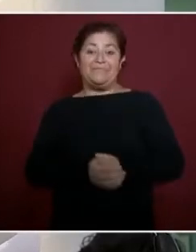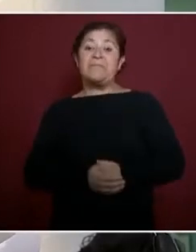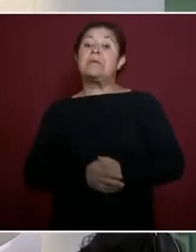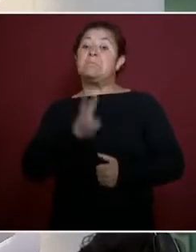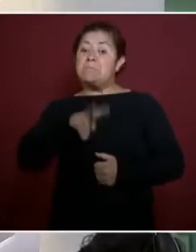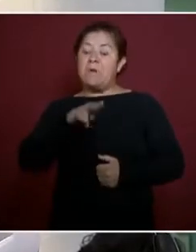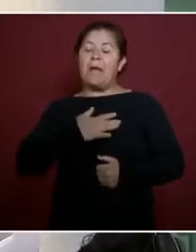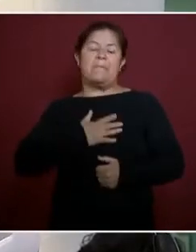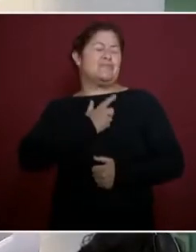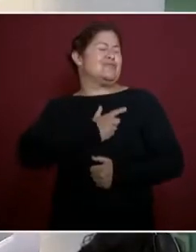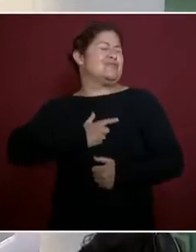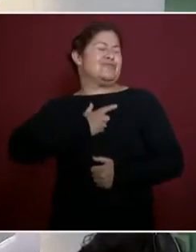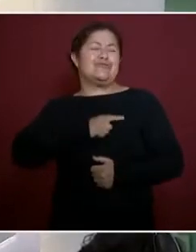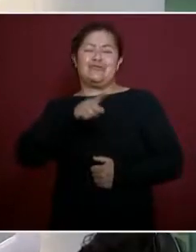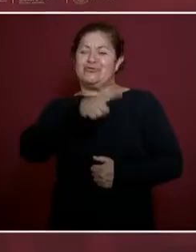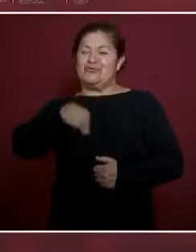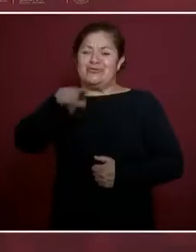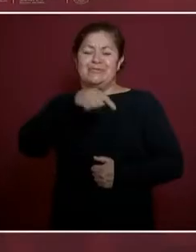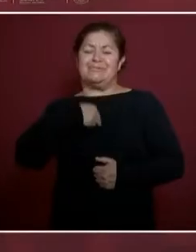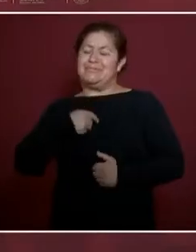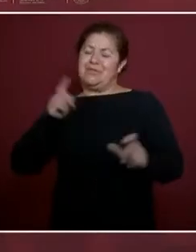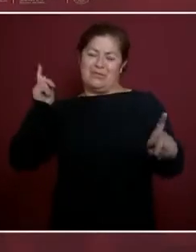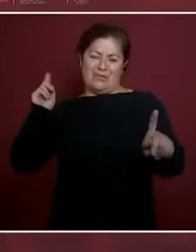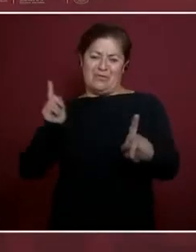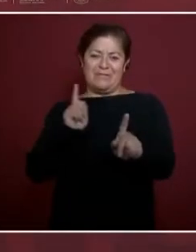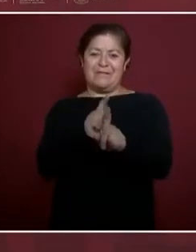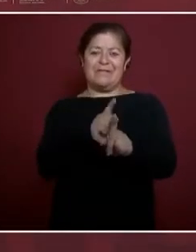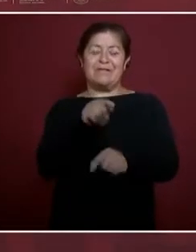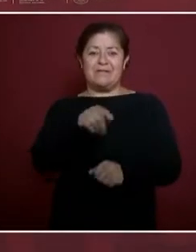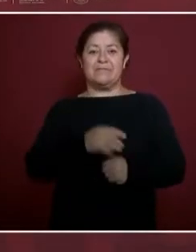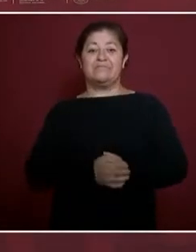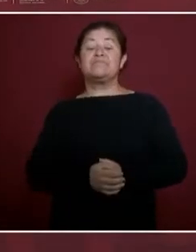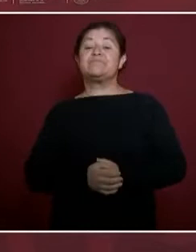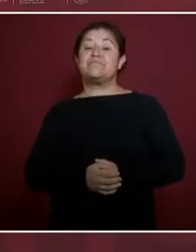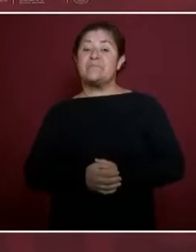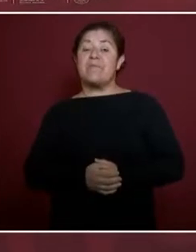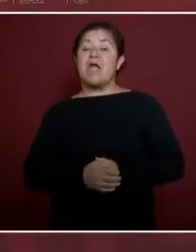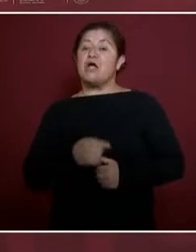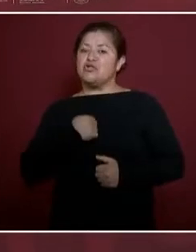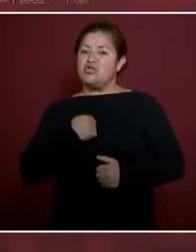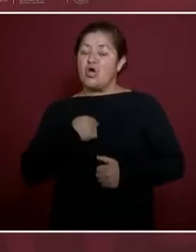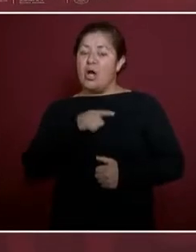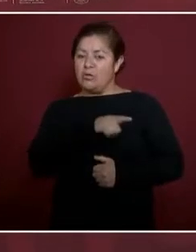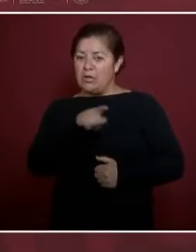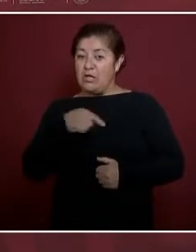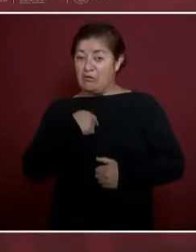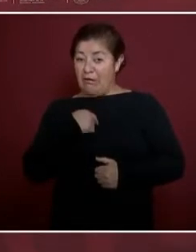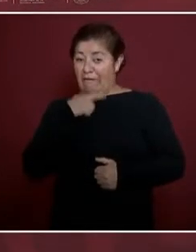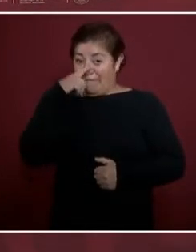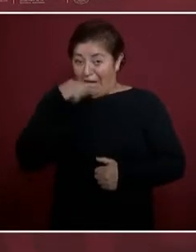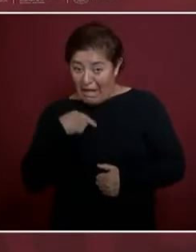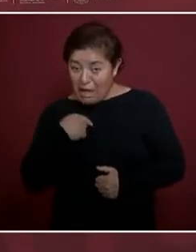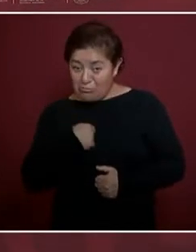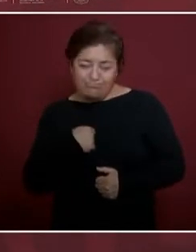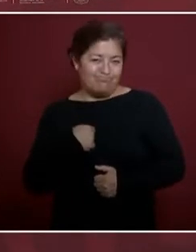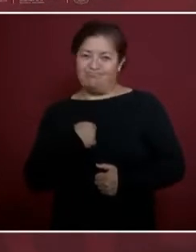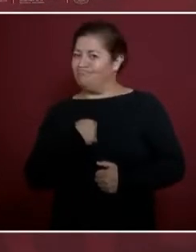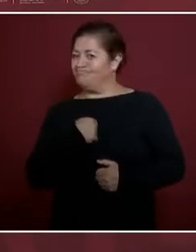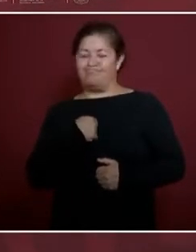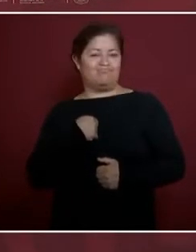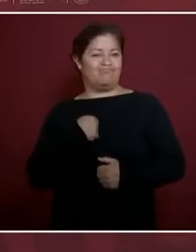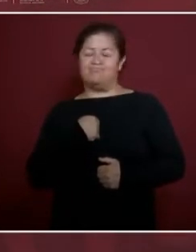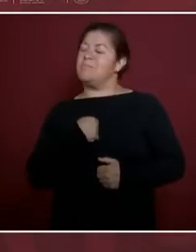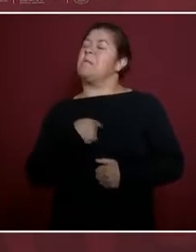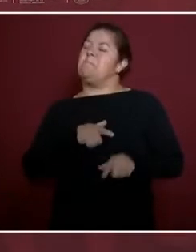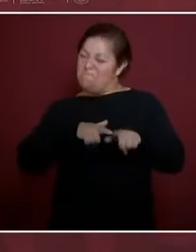de estar con ustedes. Entonces, no voy yo a fallarles, vamos a seguir adelante